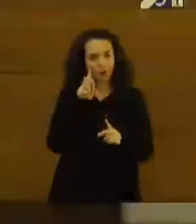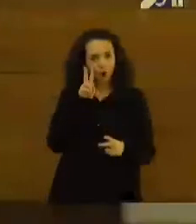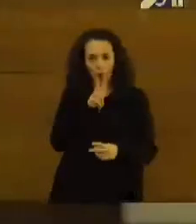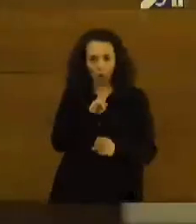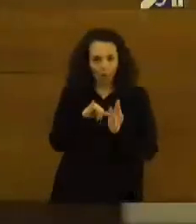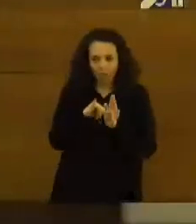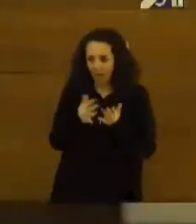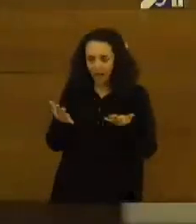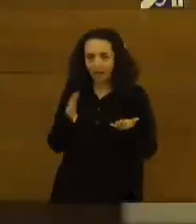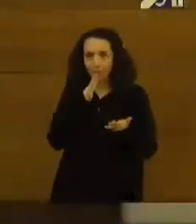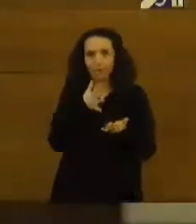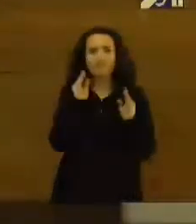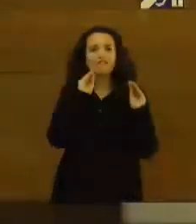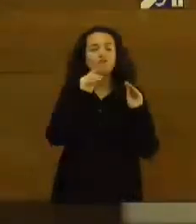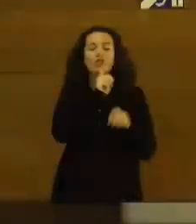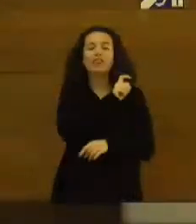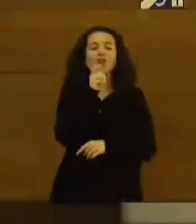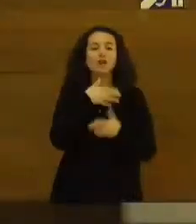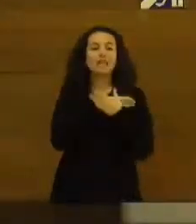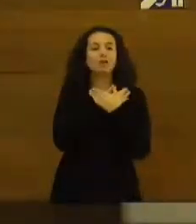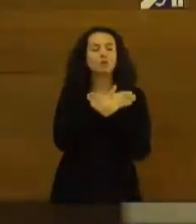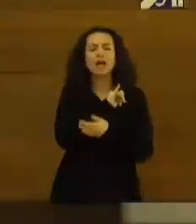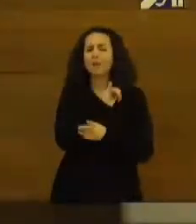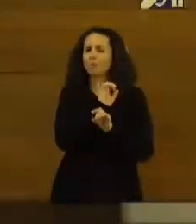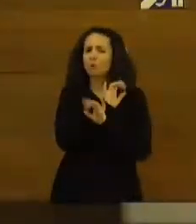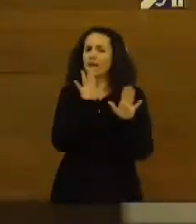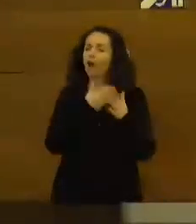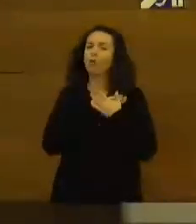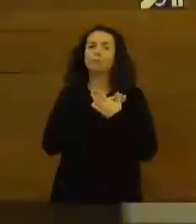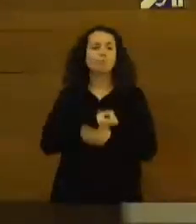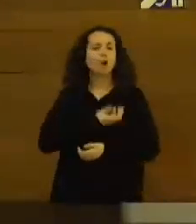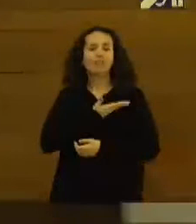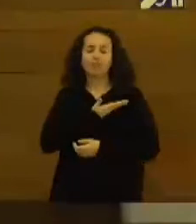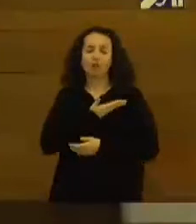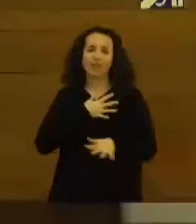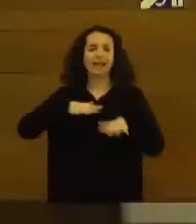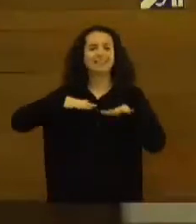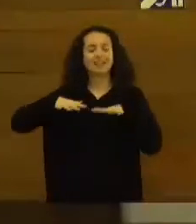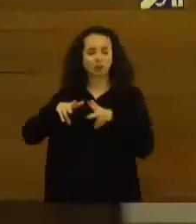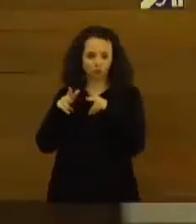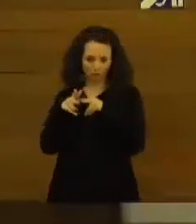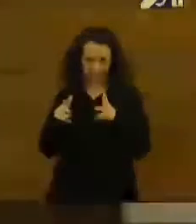claramente la Fundación Natursi tiene una vocación clara de actuar en el sector social.